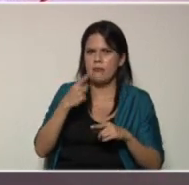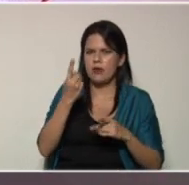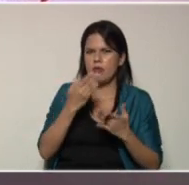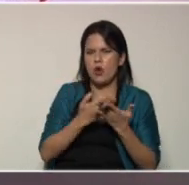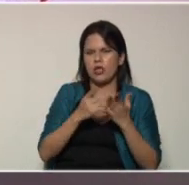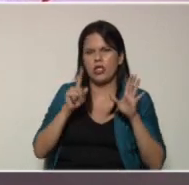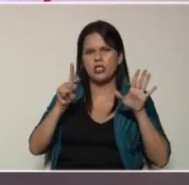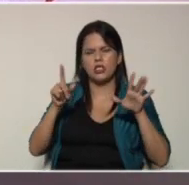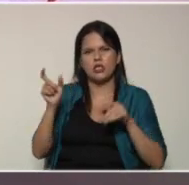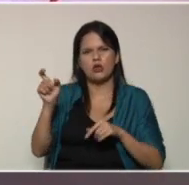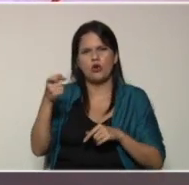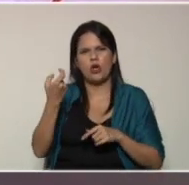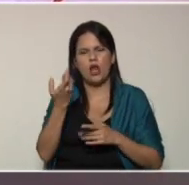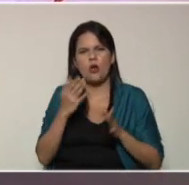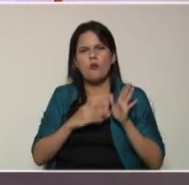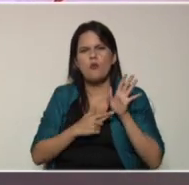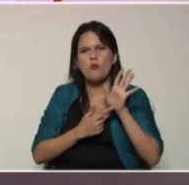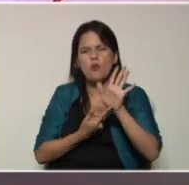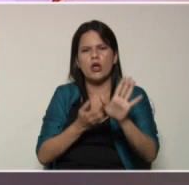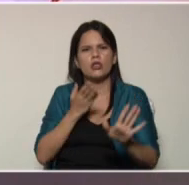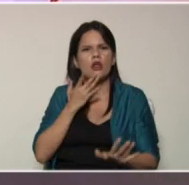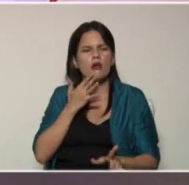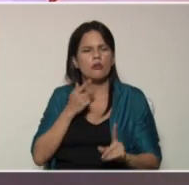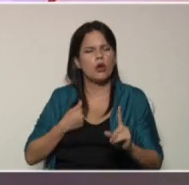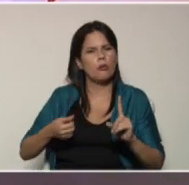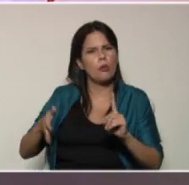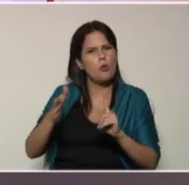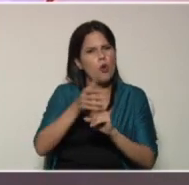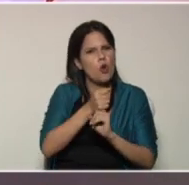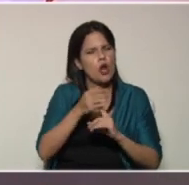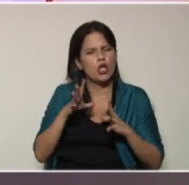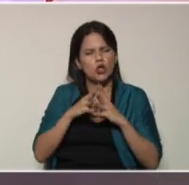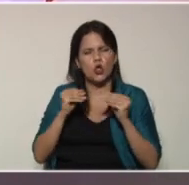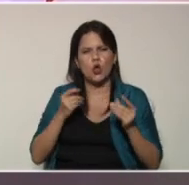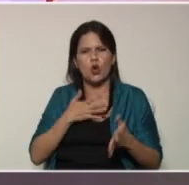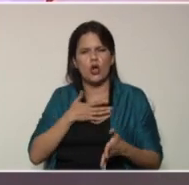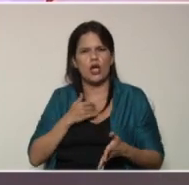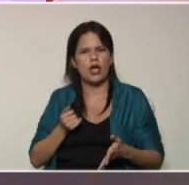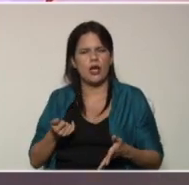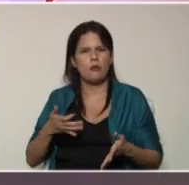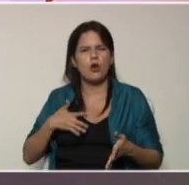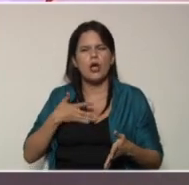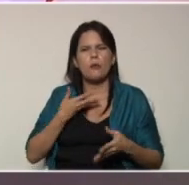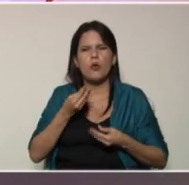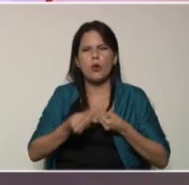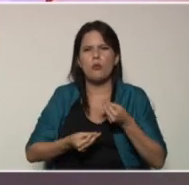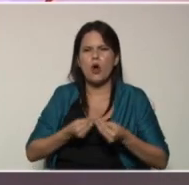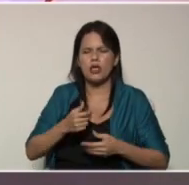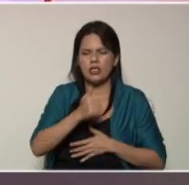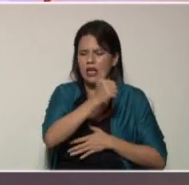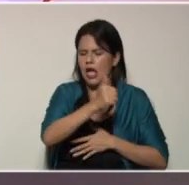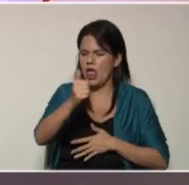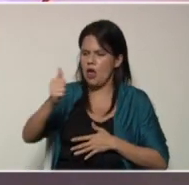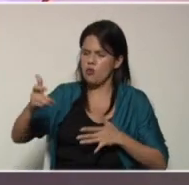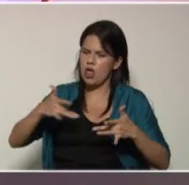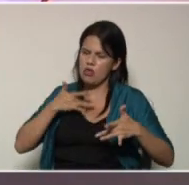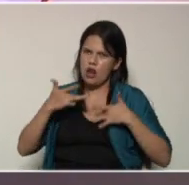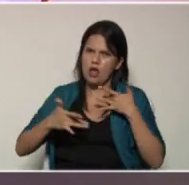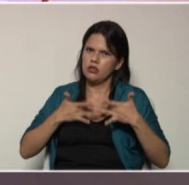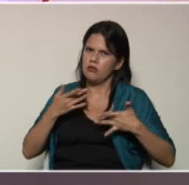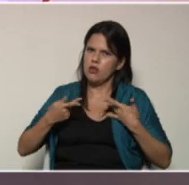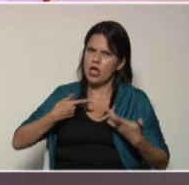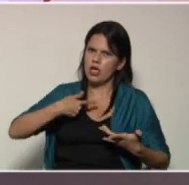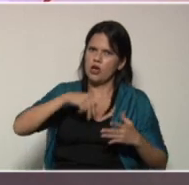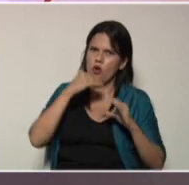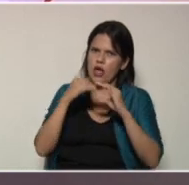muestra y ejemplo de que podemos lograr todo lo que queremos que podemos llevar a cabo cada una de las actividades que